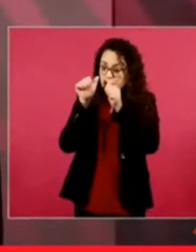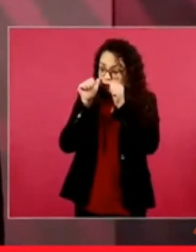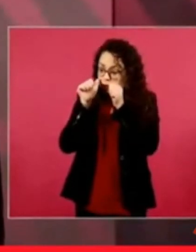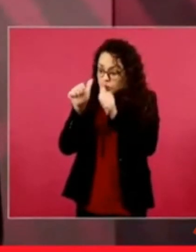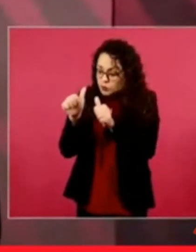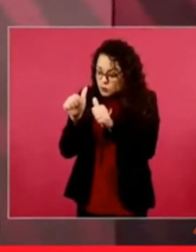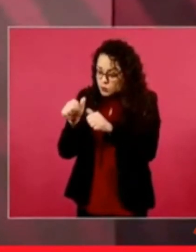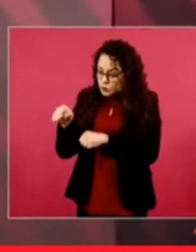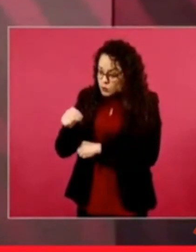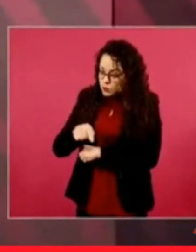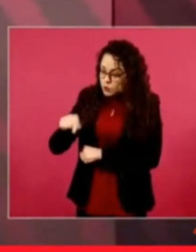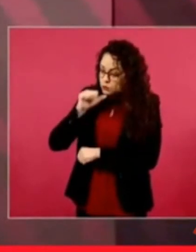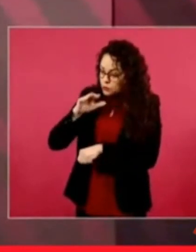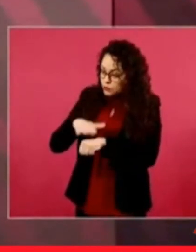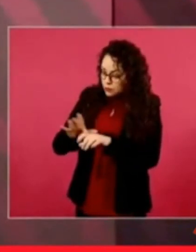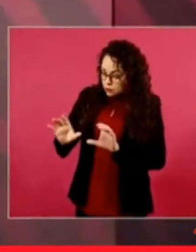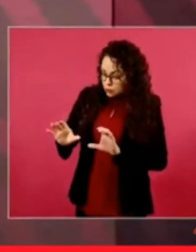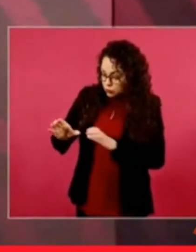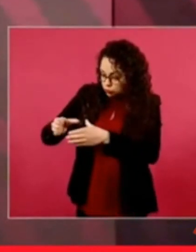y de la corrupción.